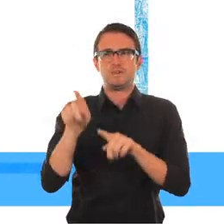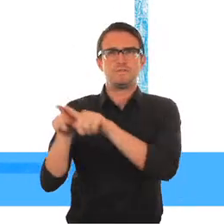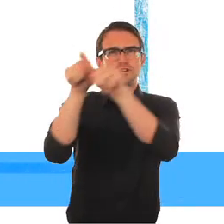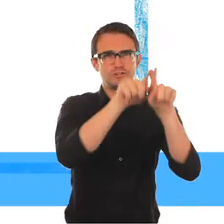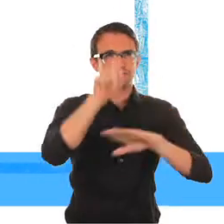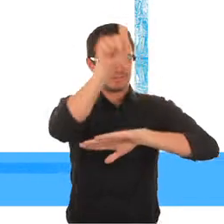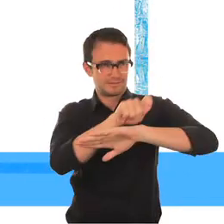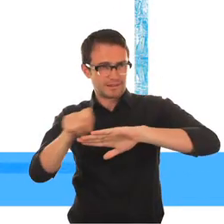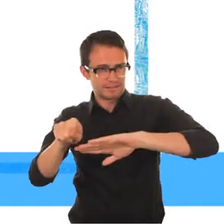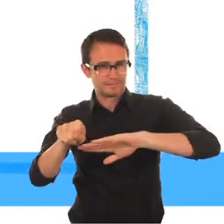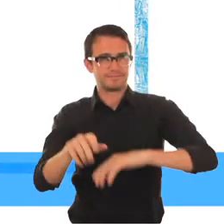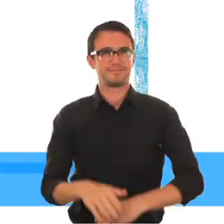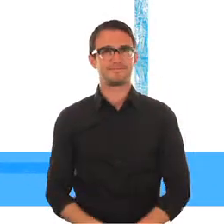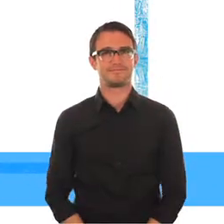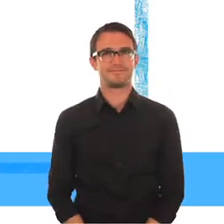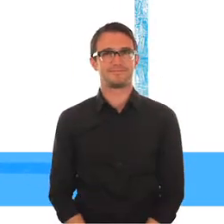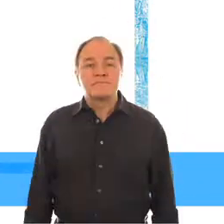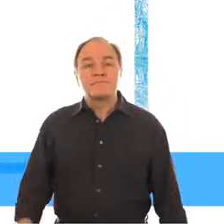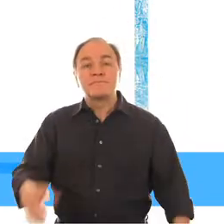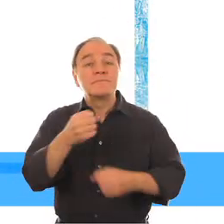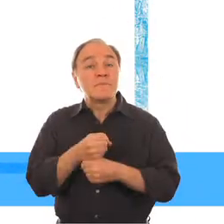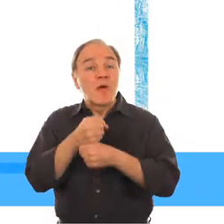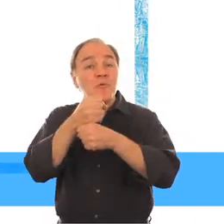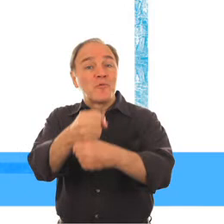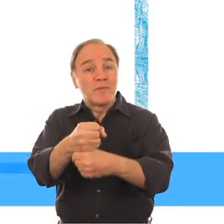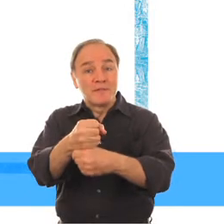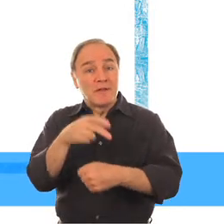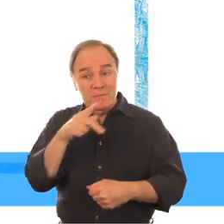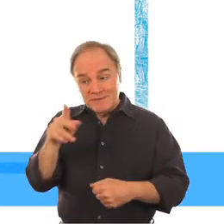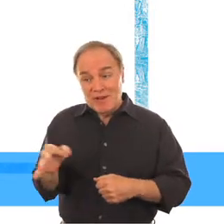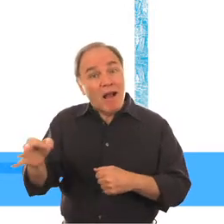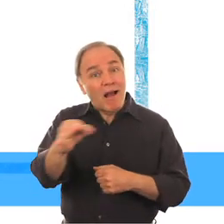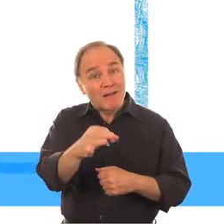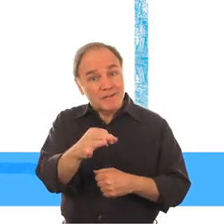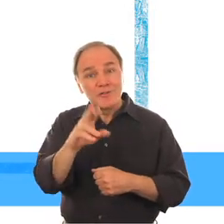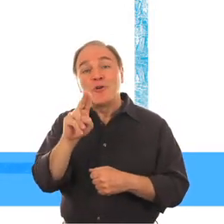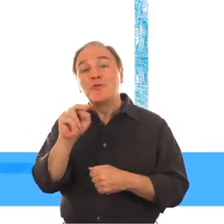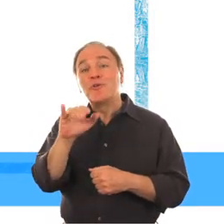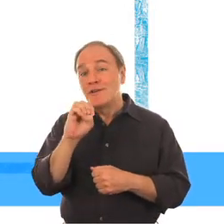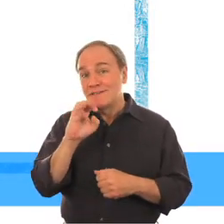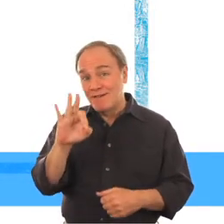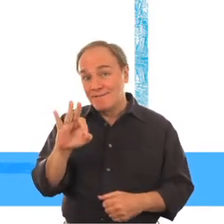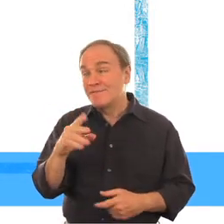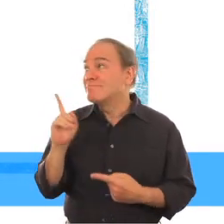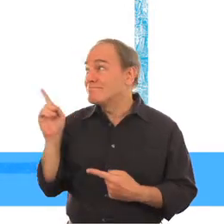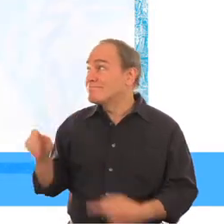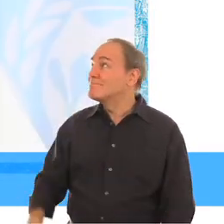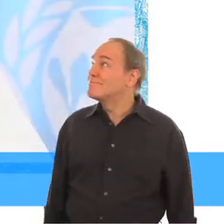Una perspectiva desde las Islas del Pacífico Doctor Isiye Ndombi, representante de UNICEF en las Islas del